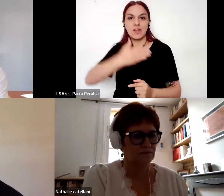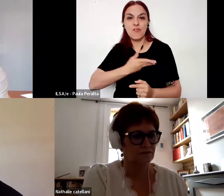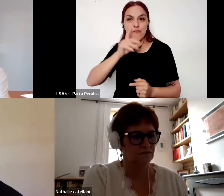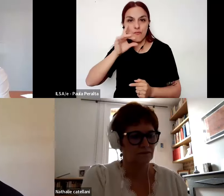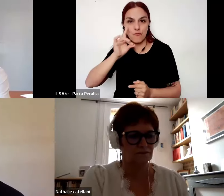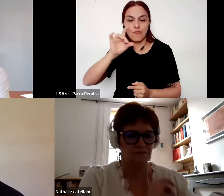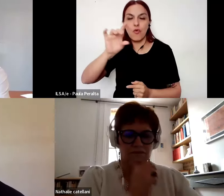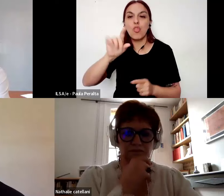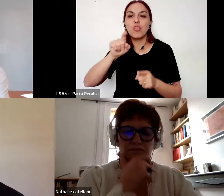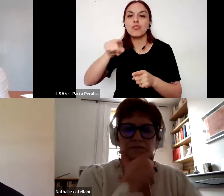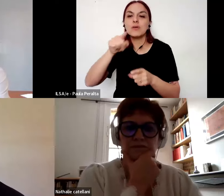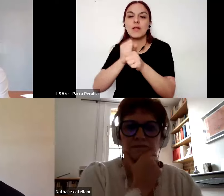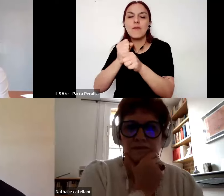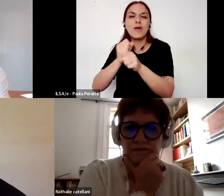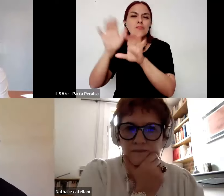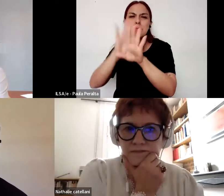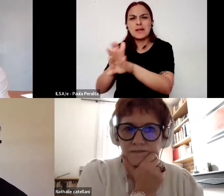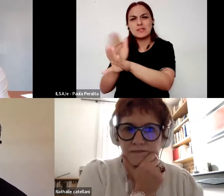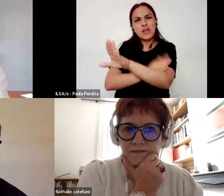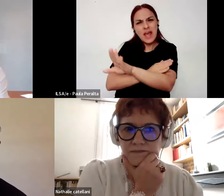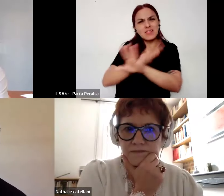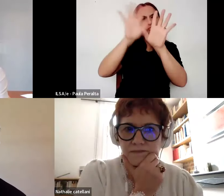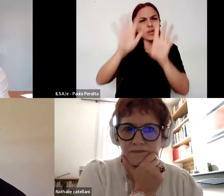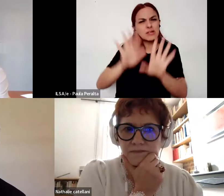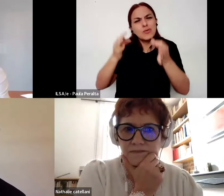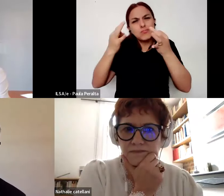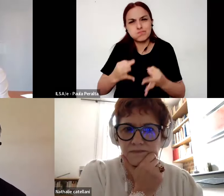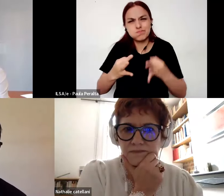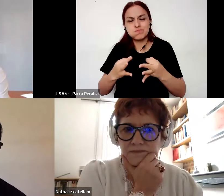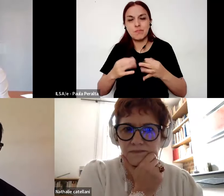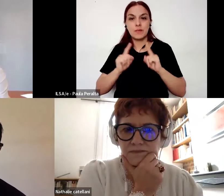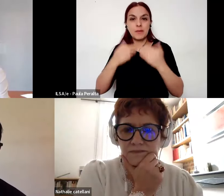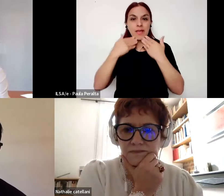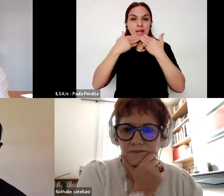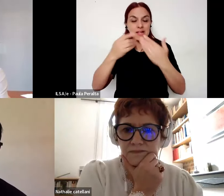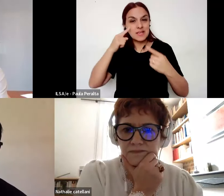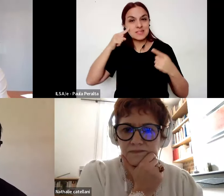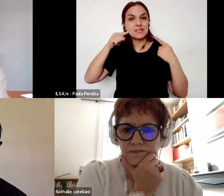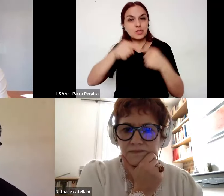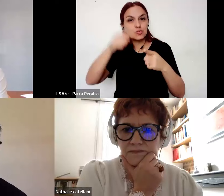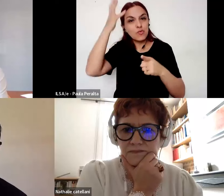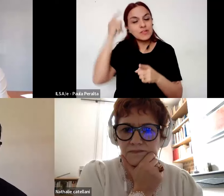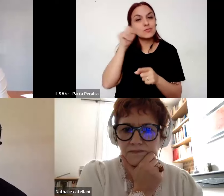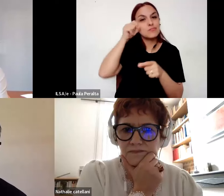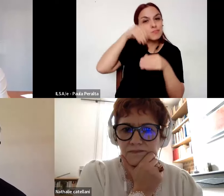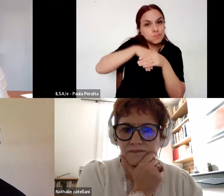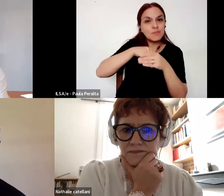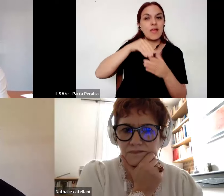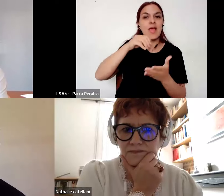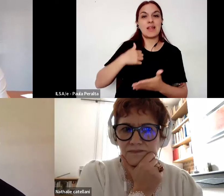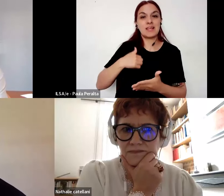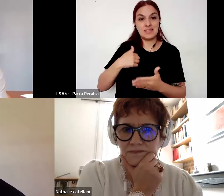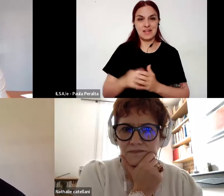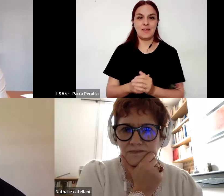preparación por el rigor y por la organización y también agradecer al instituto francés de argentina y sobre todo a carolina